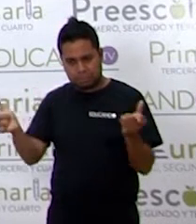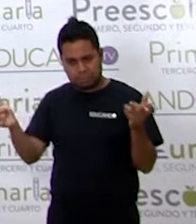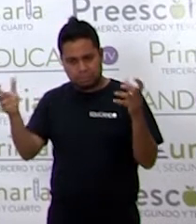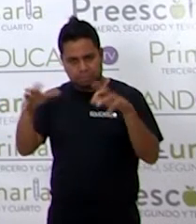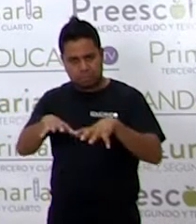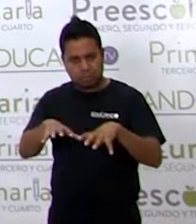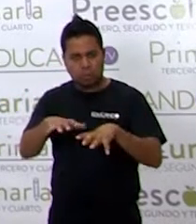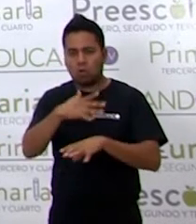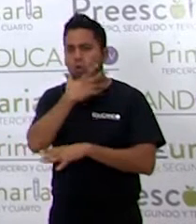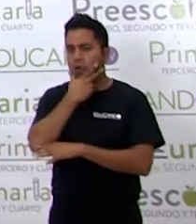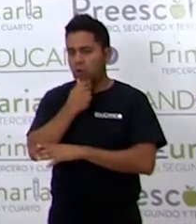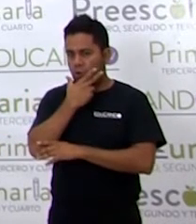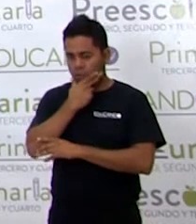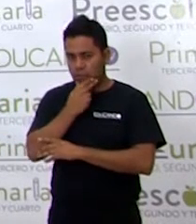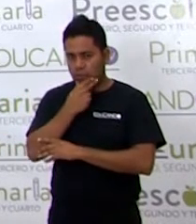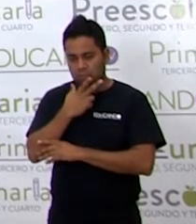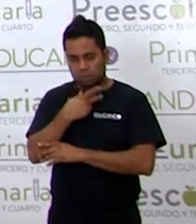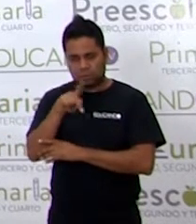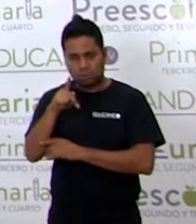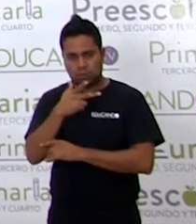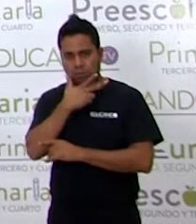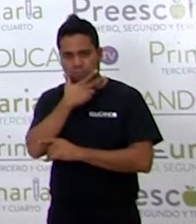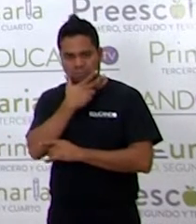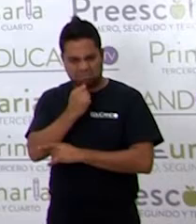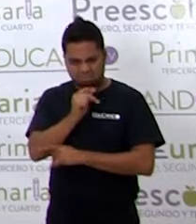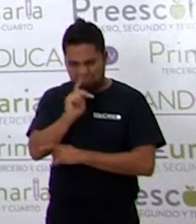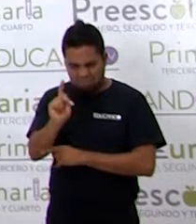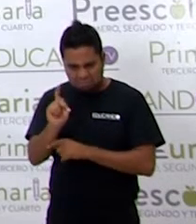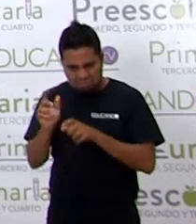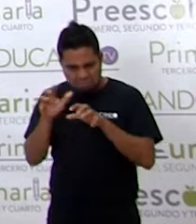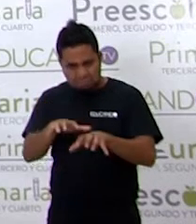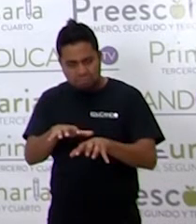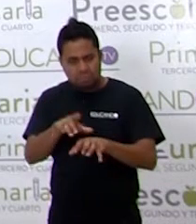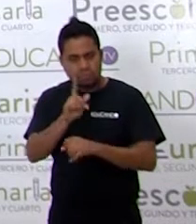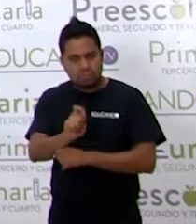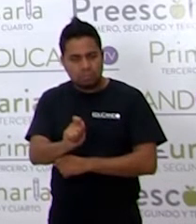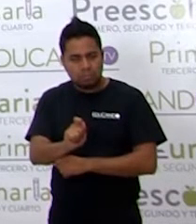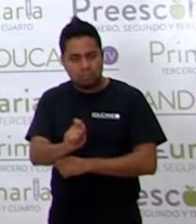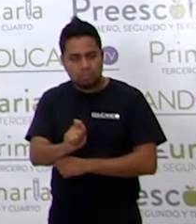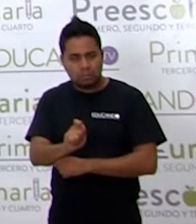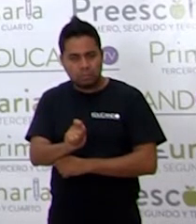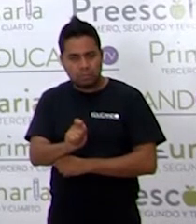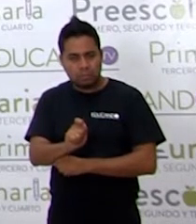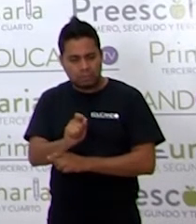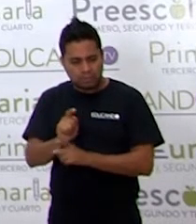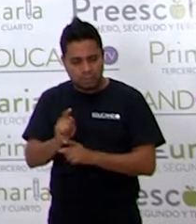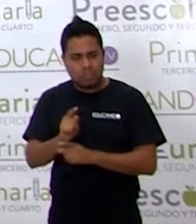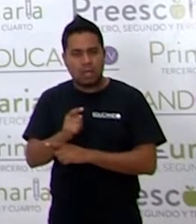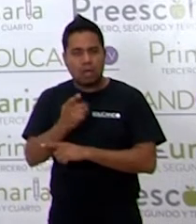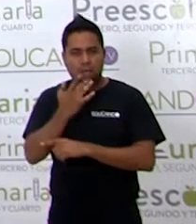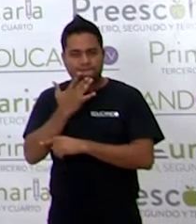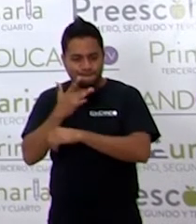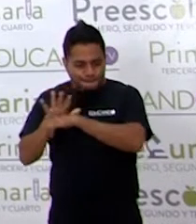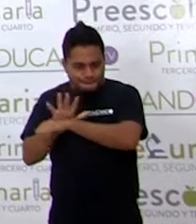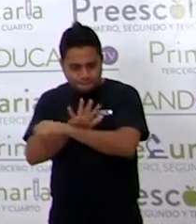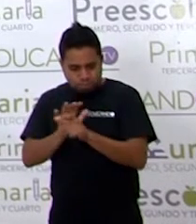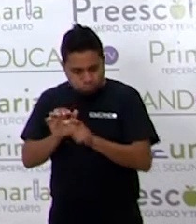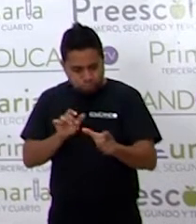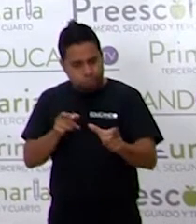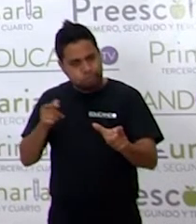hombres. Sin embargo, los hombres comenzaron a perseguir a las lagartijas.